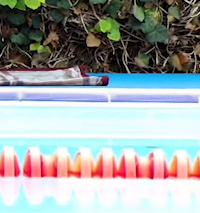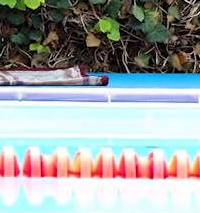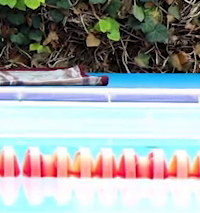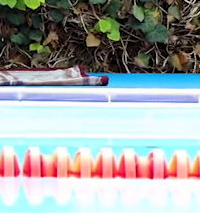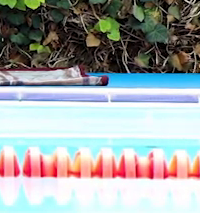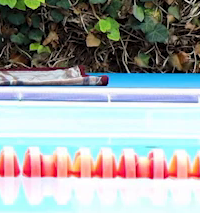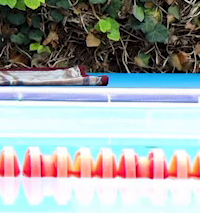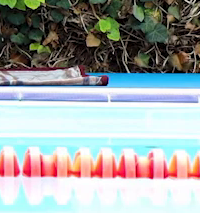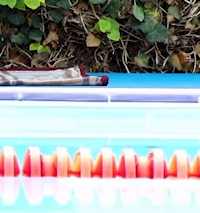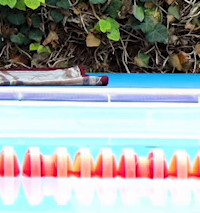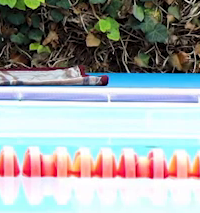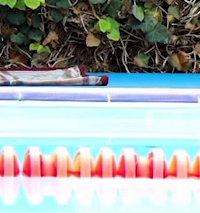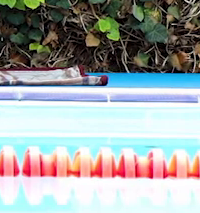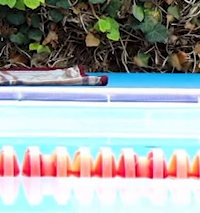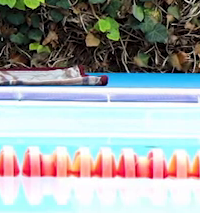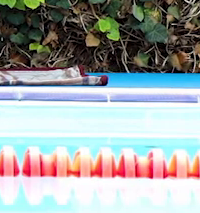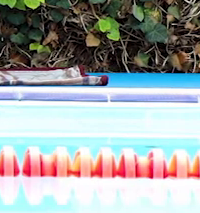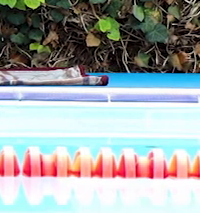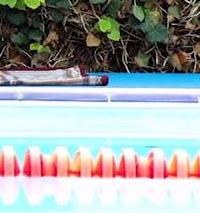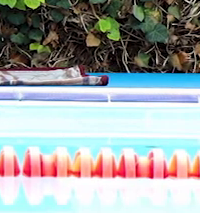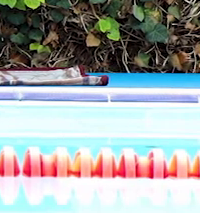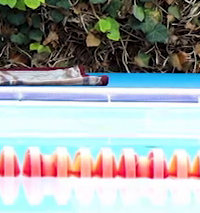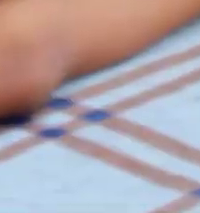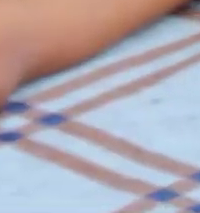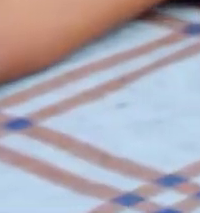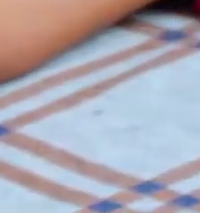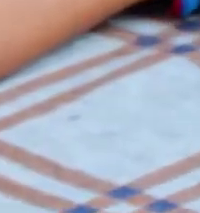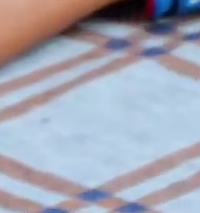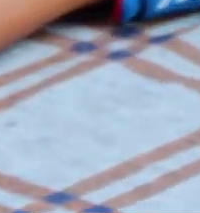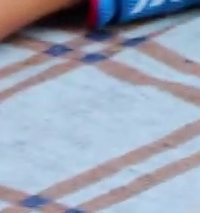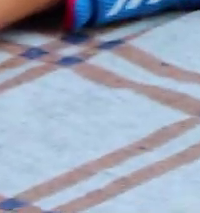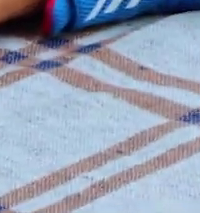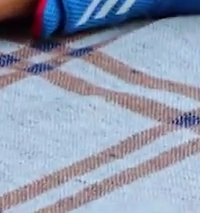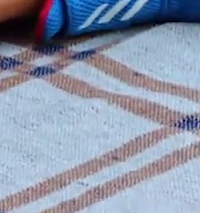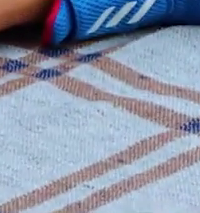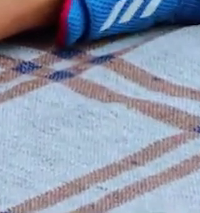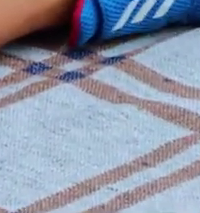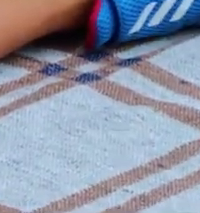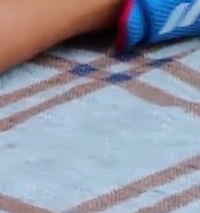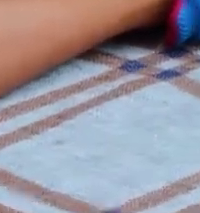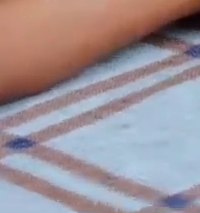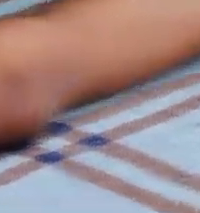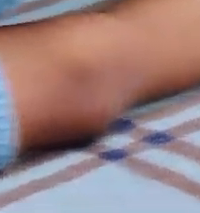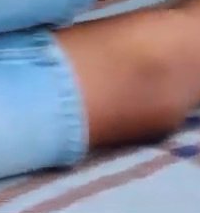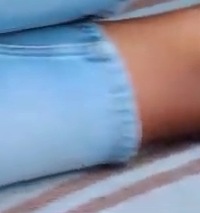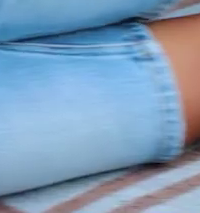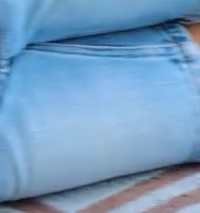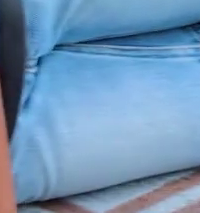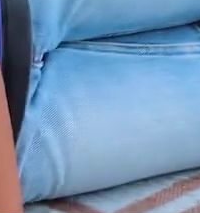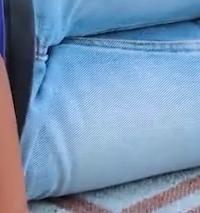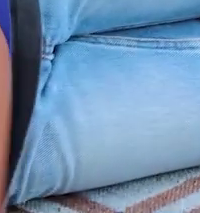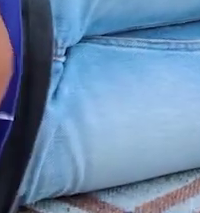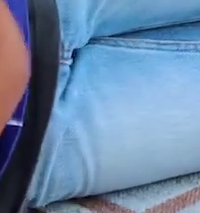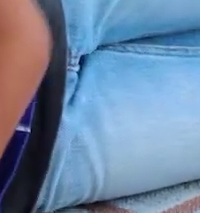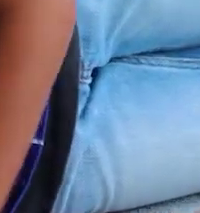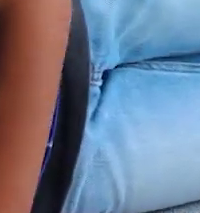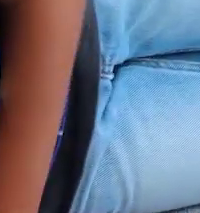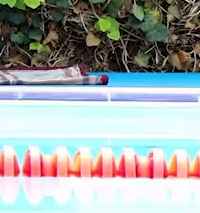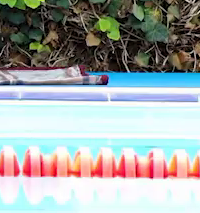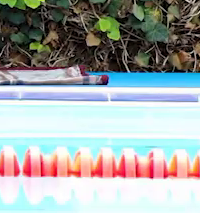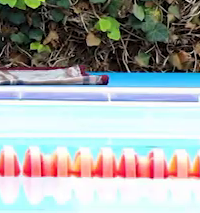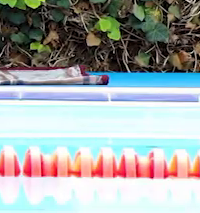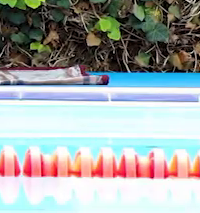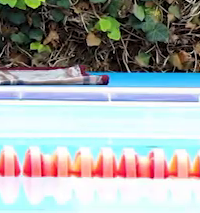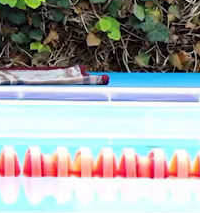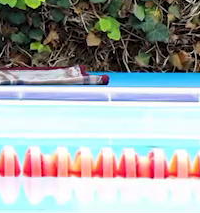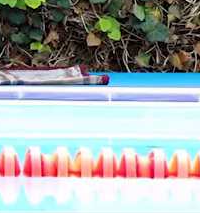el cuerpo. Bien estirado. Ponemos bien la posición. Y ejecutamos tres veces. Una.